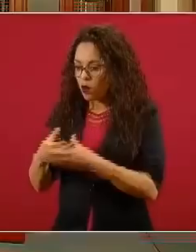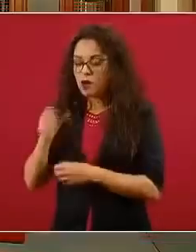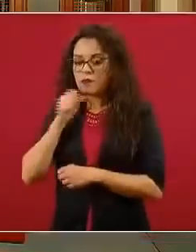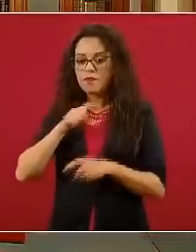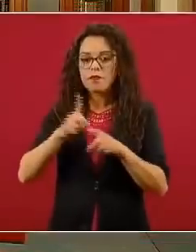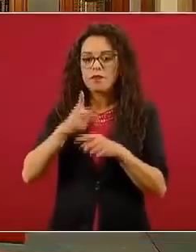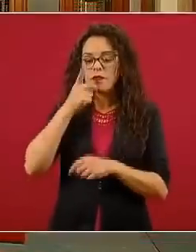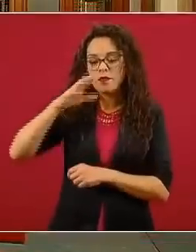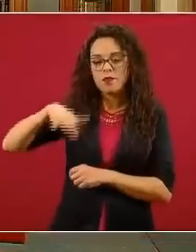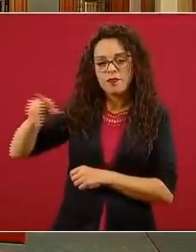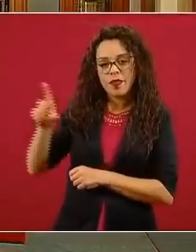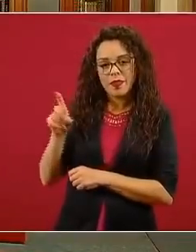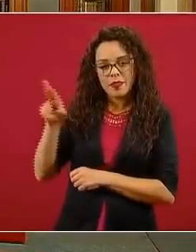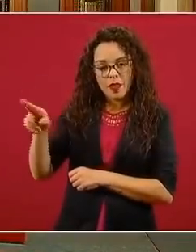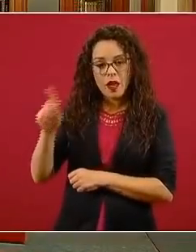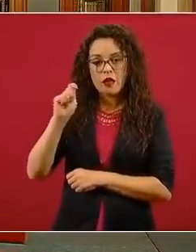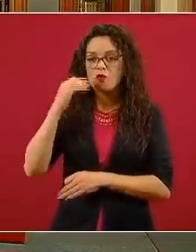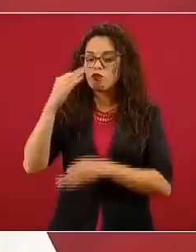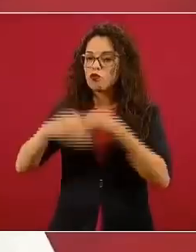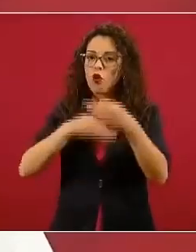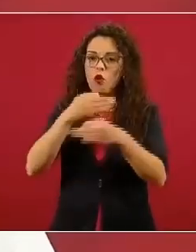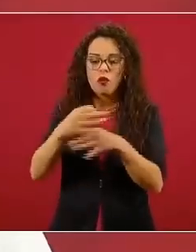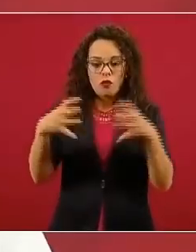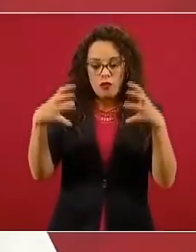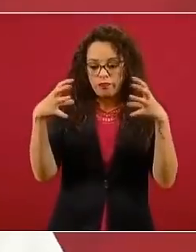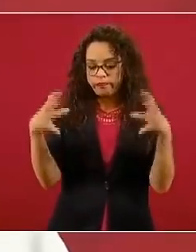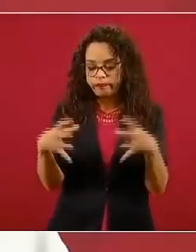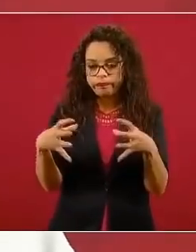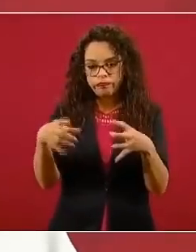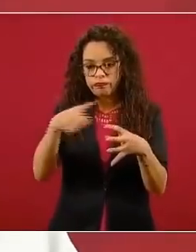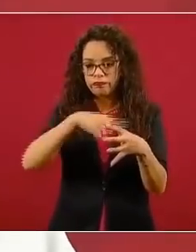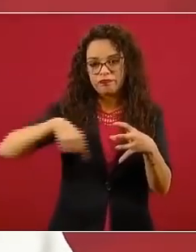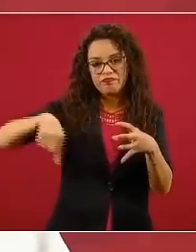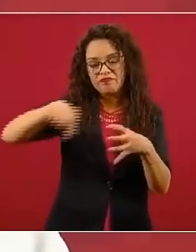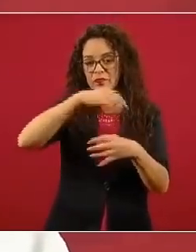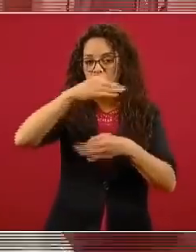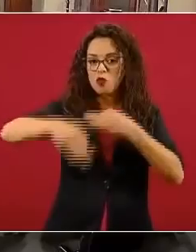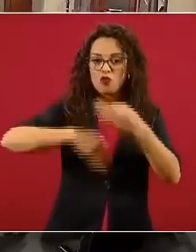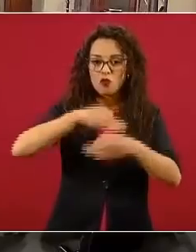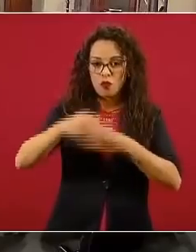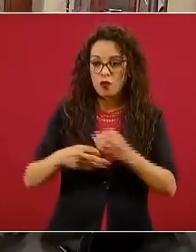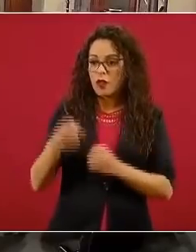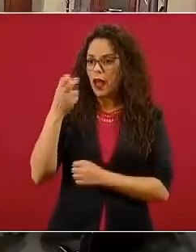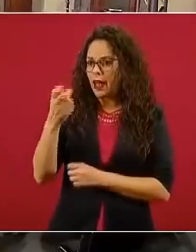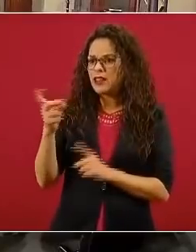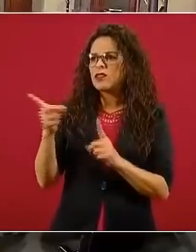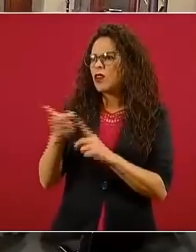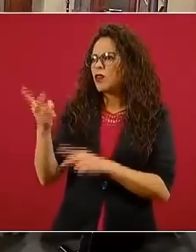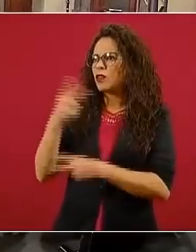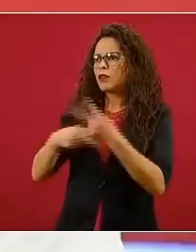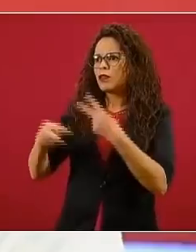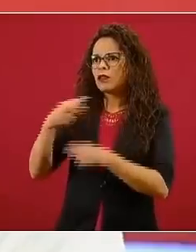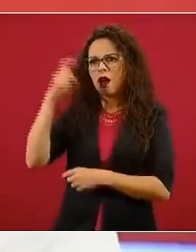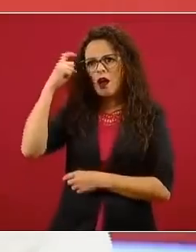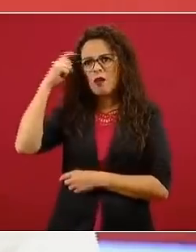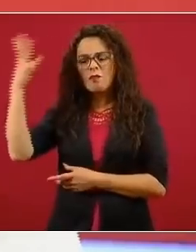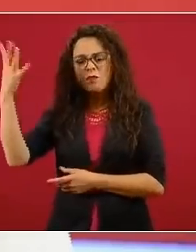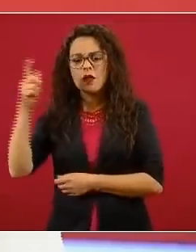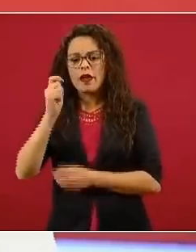sobre el planeta en su conjunto. Y mucho de este trabajo está inspirado precisamente en la agenda de Gizamac,